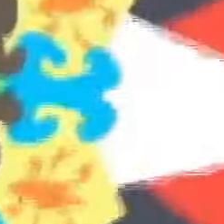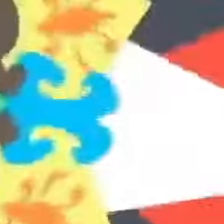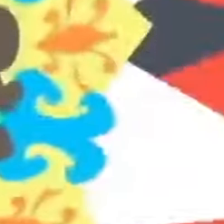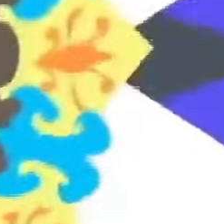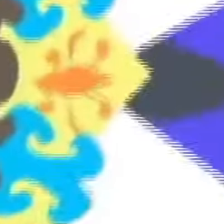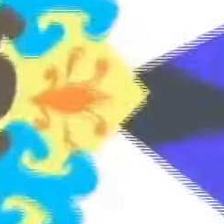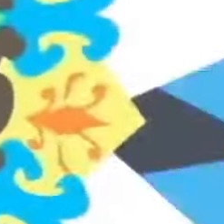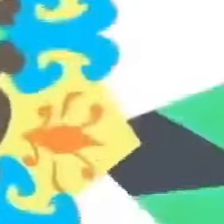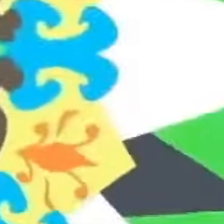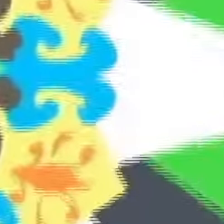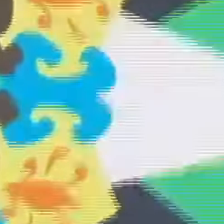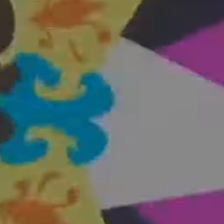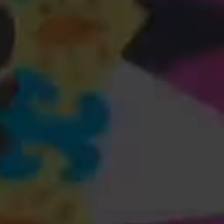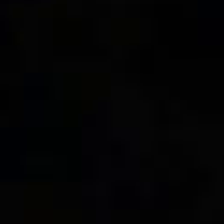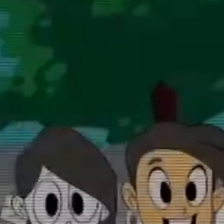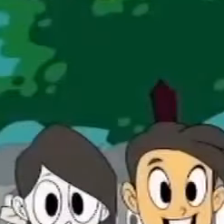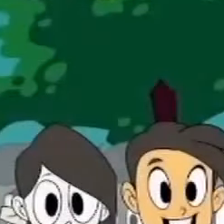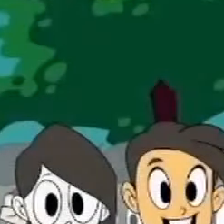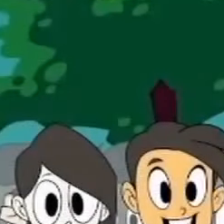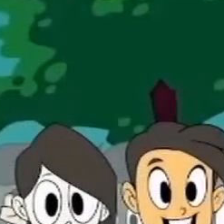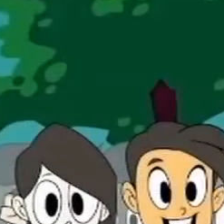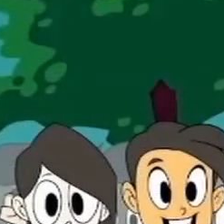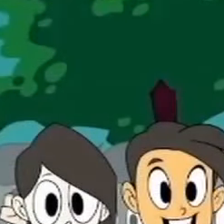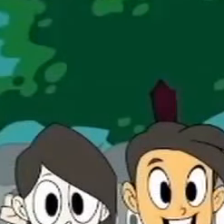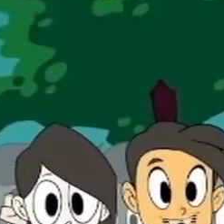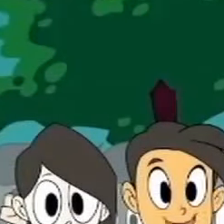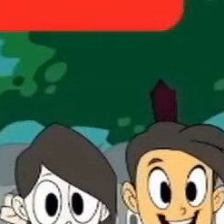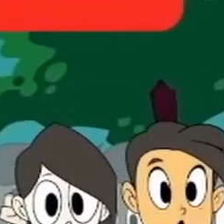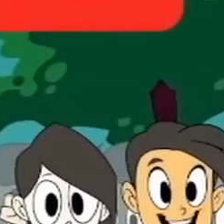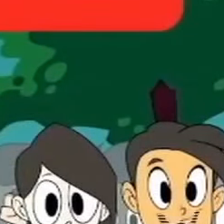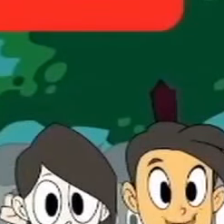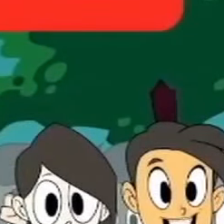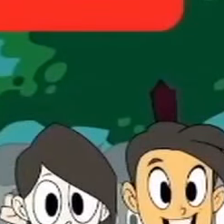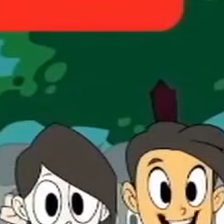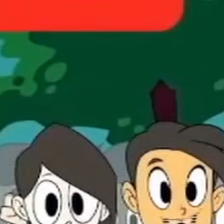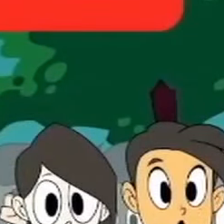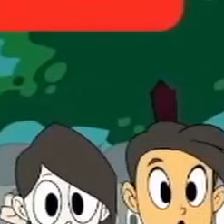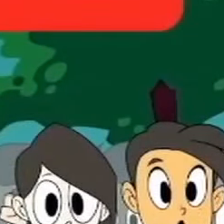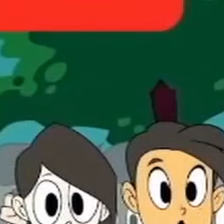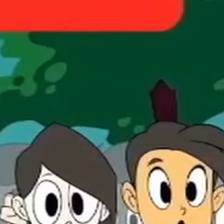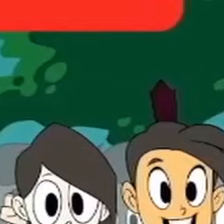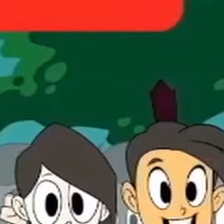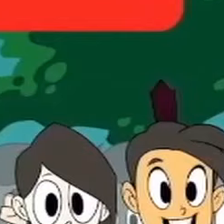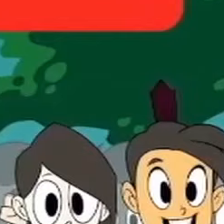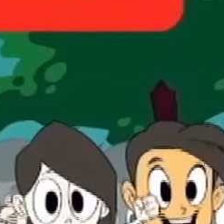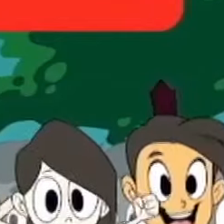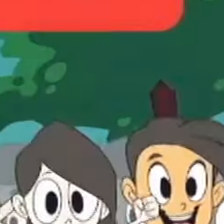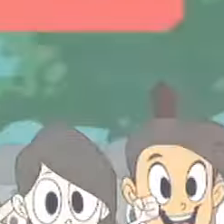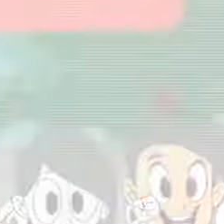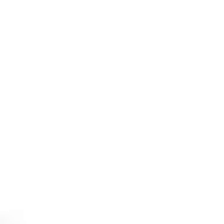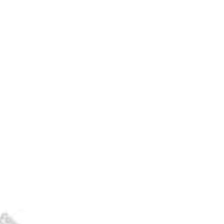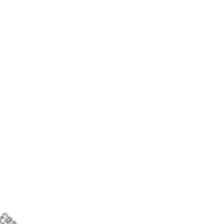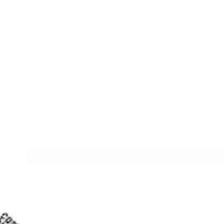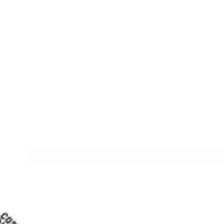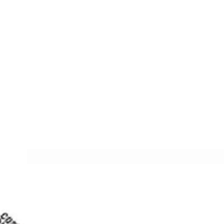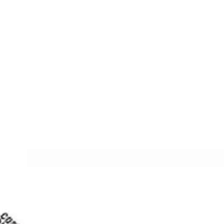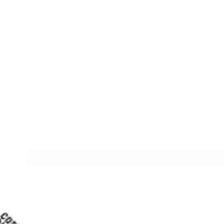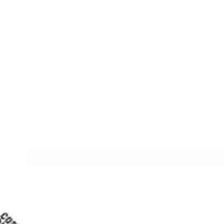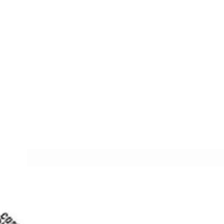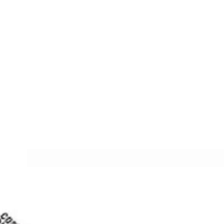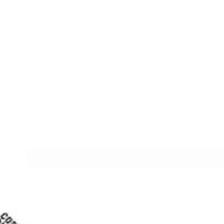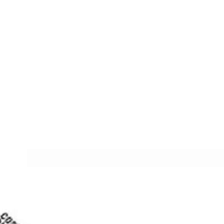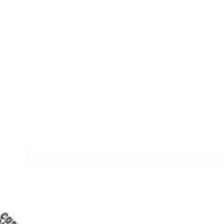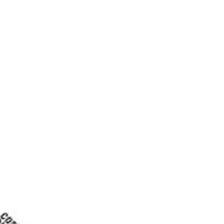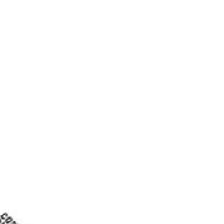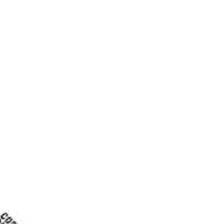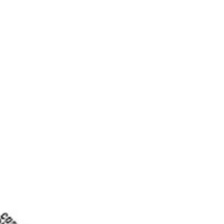Para que vos sí entendás, tenés que ver... ¡Dicho ecuático! Todos los